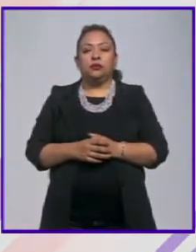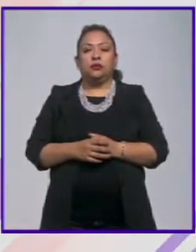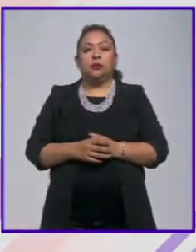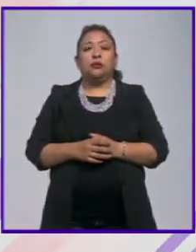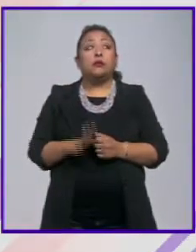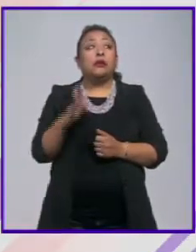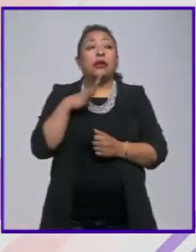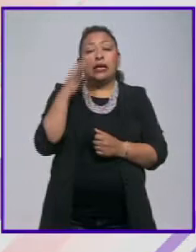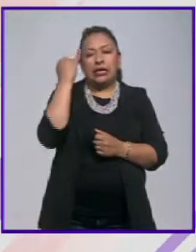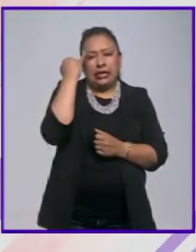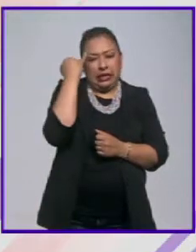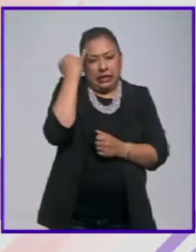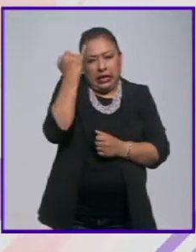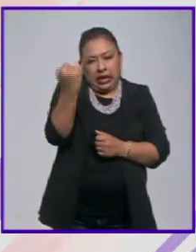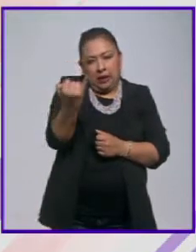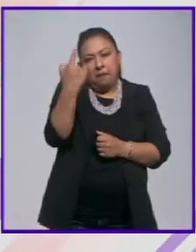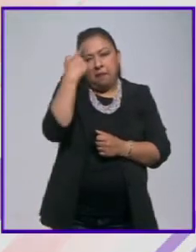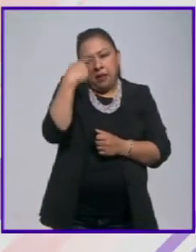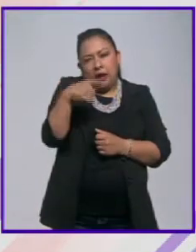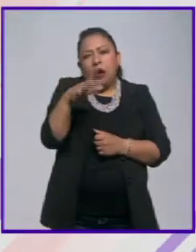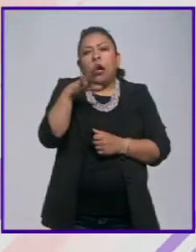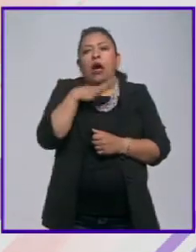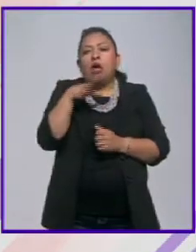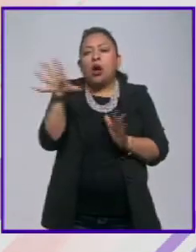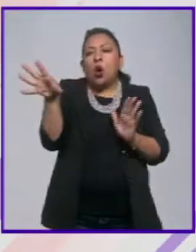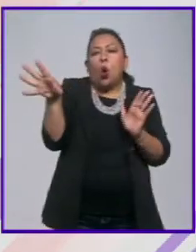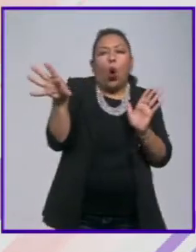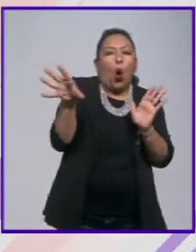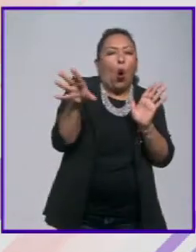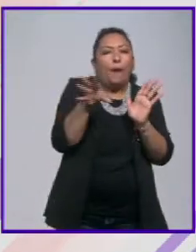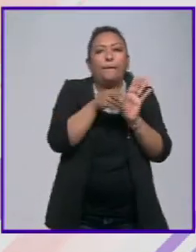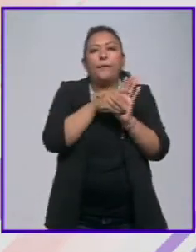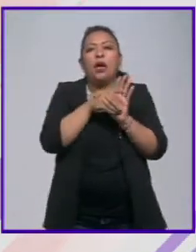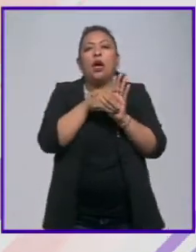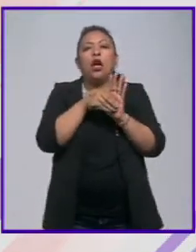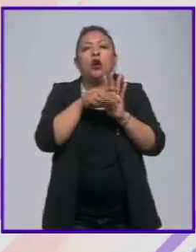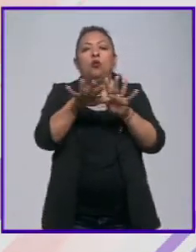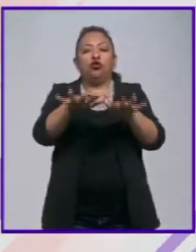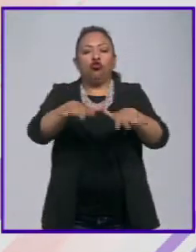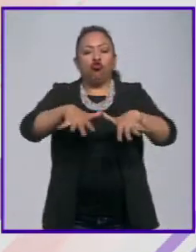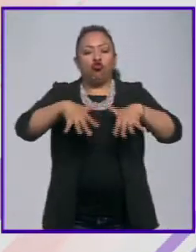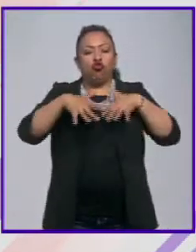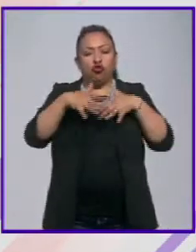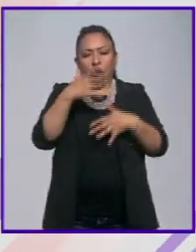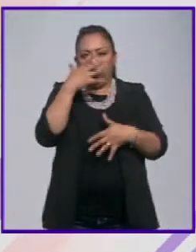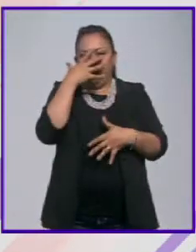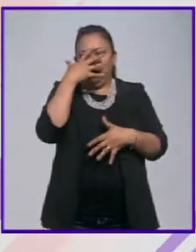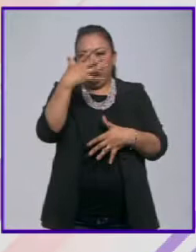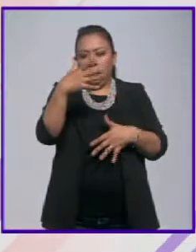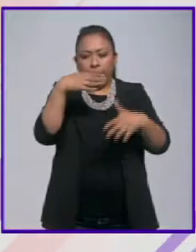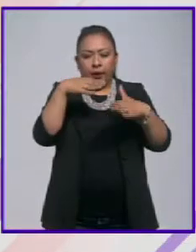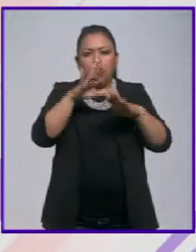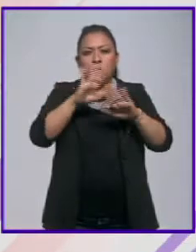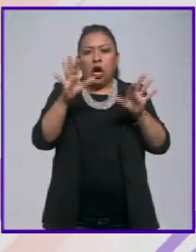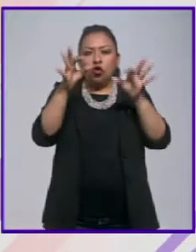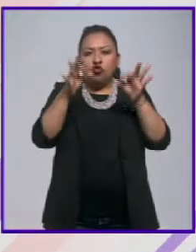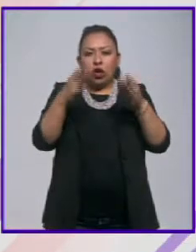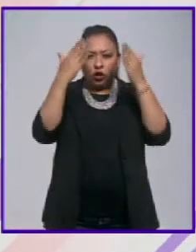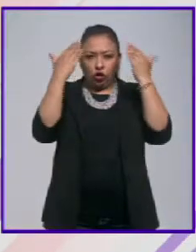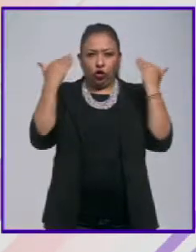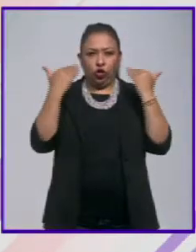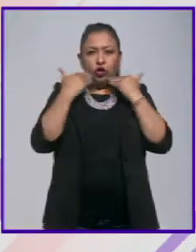La idea de hacer una réplica de la ceremonia solemne de la profesión de fe de Sor Juana